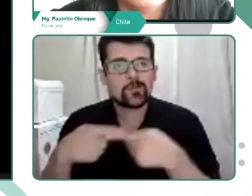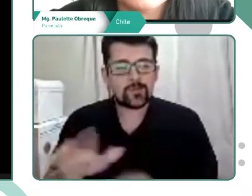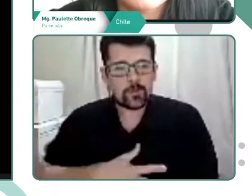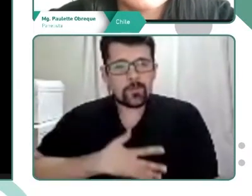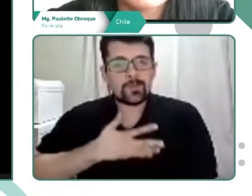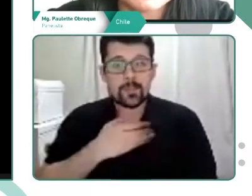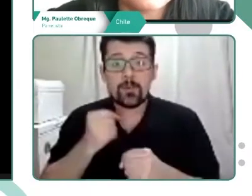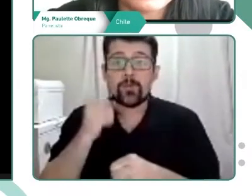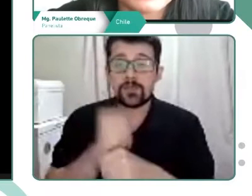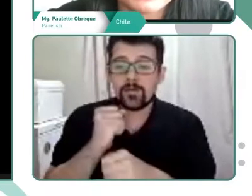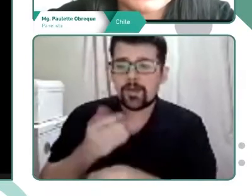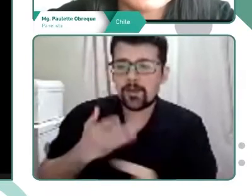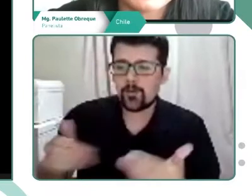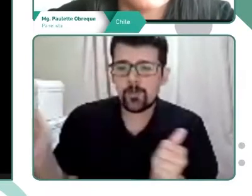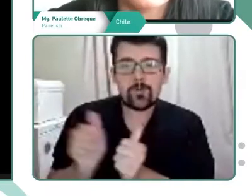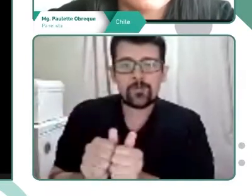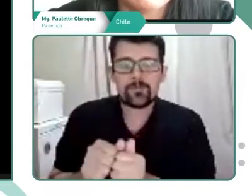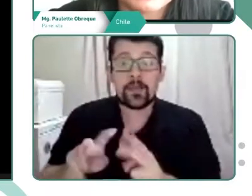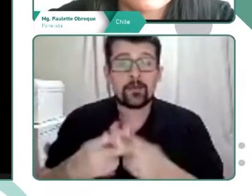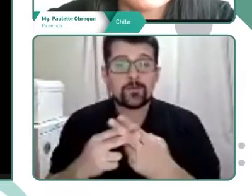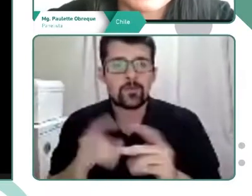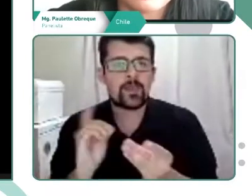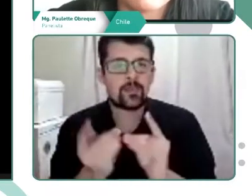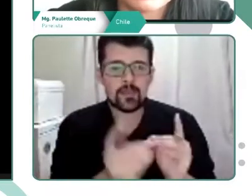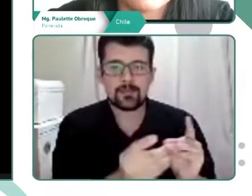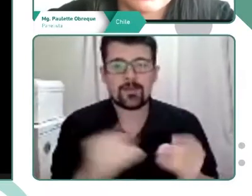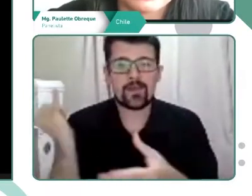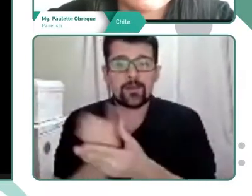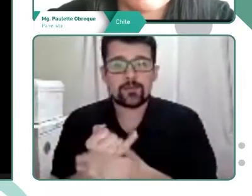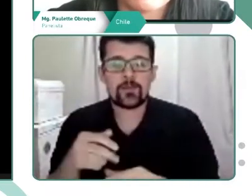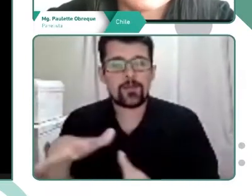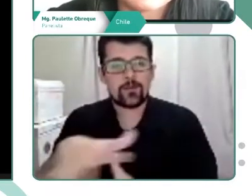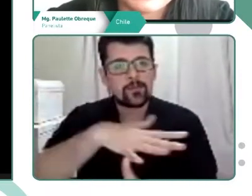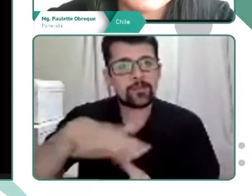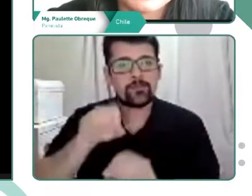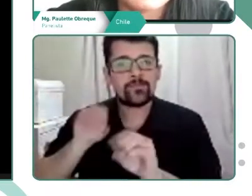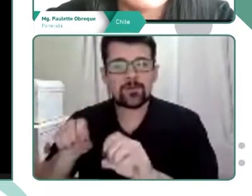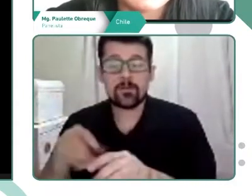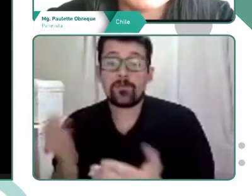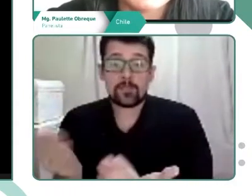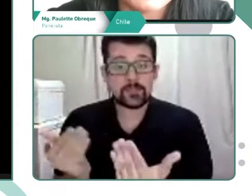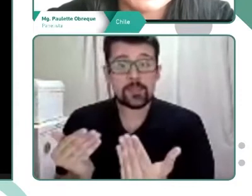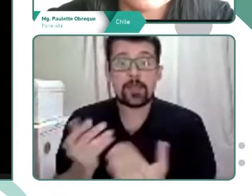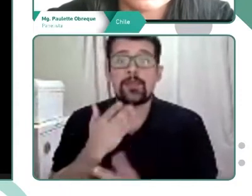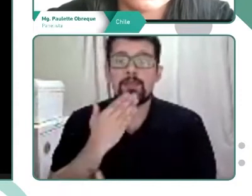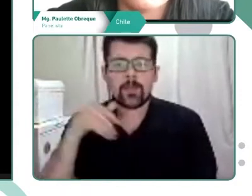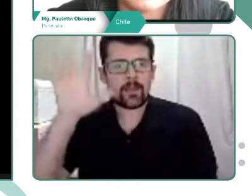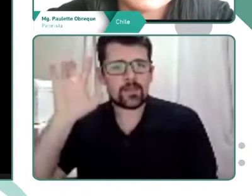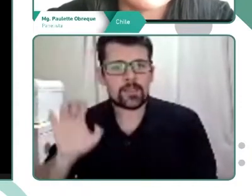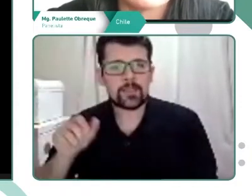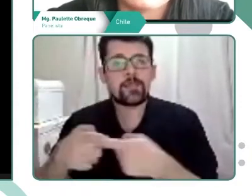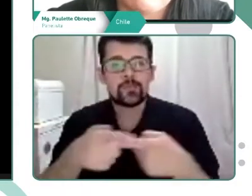conjunto en el diseño de didácticas inclusivas que consideren contextos educativos con necesidades y características